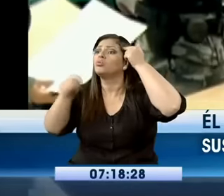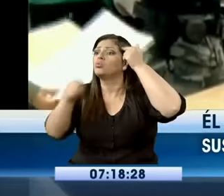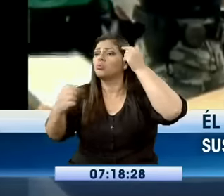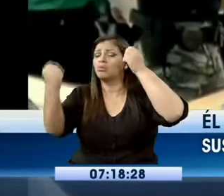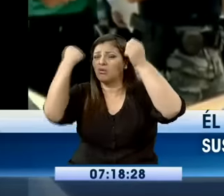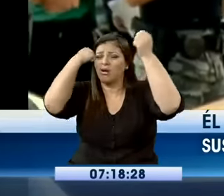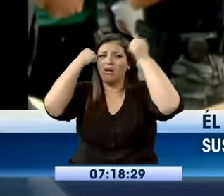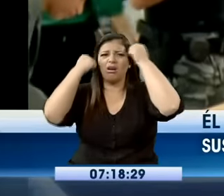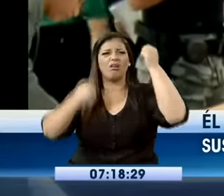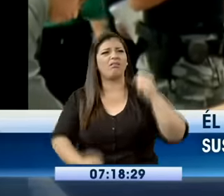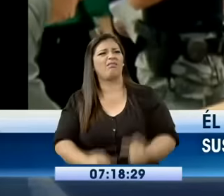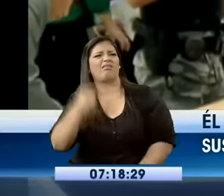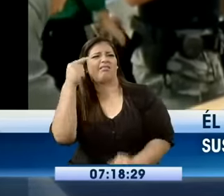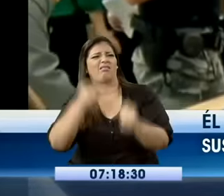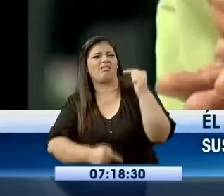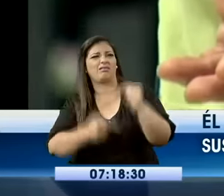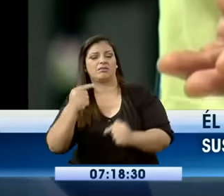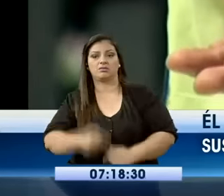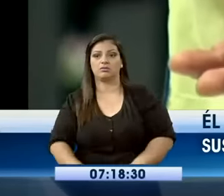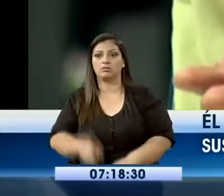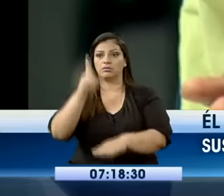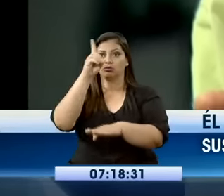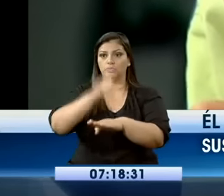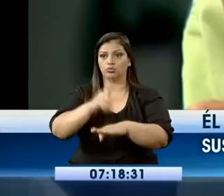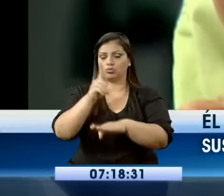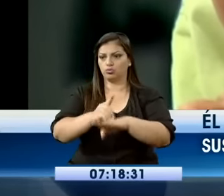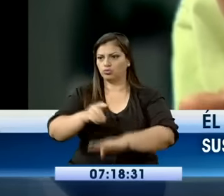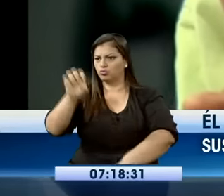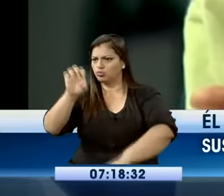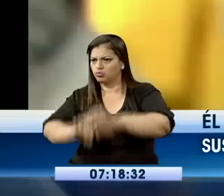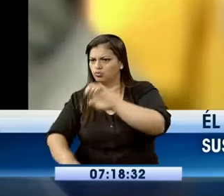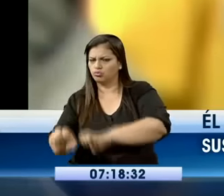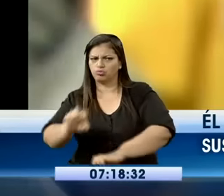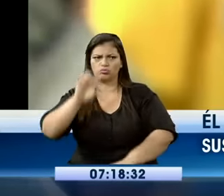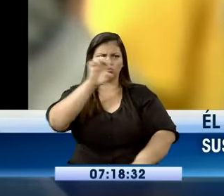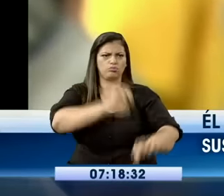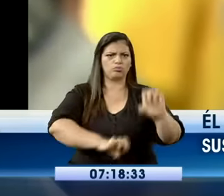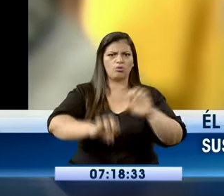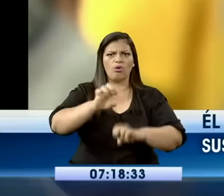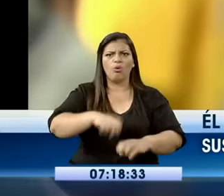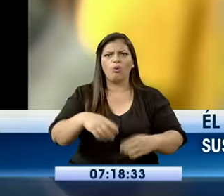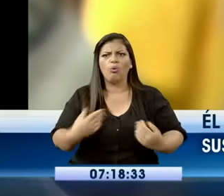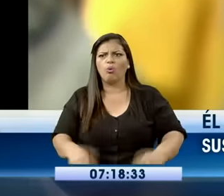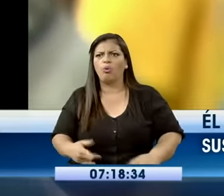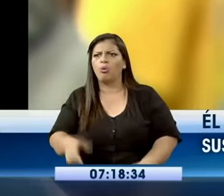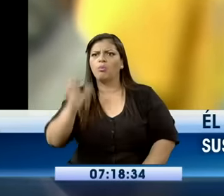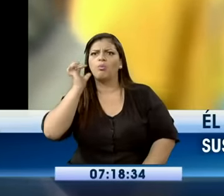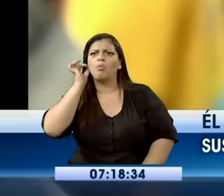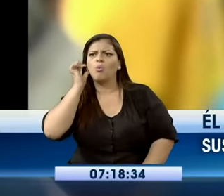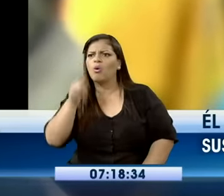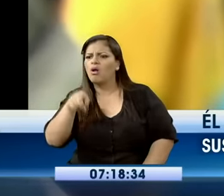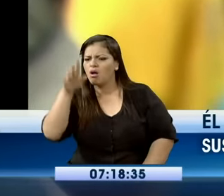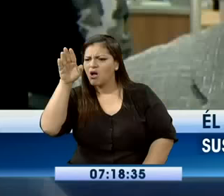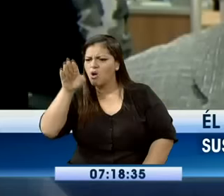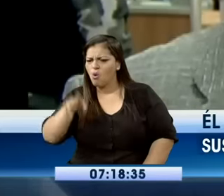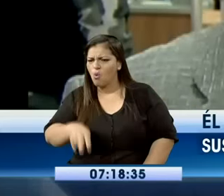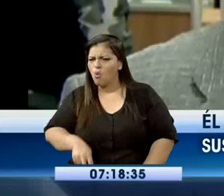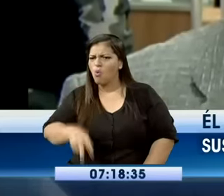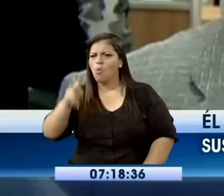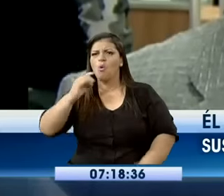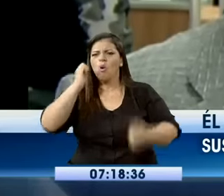momento del respectivo reconocimiento médico, se estableció que sus heridas eran más graves en comparación con su conviviente.